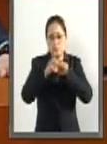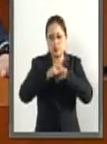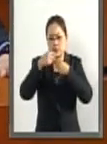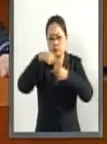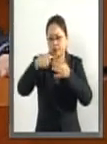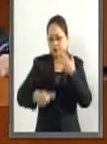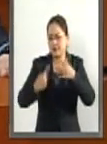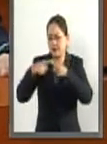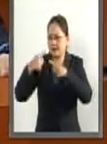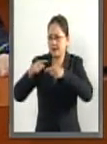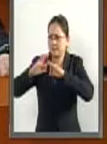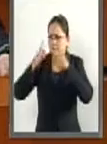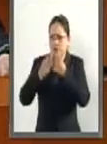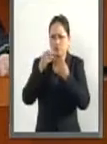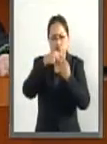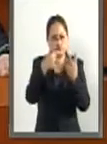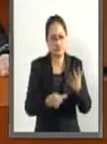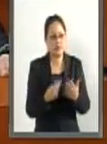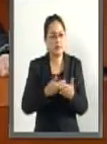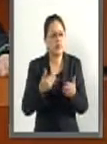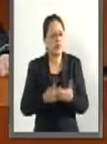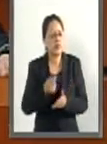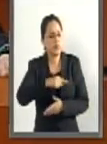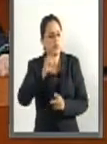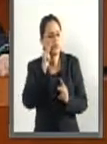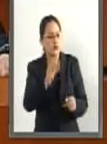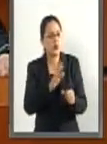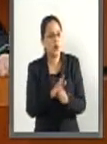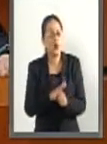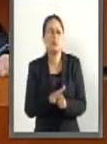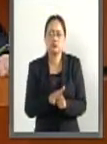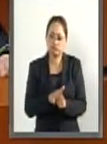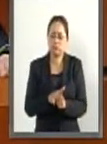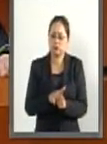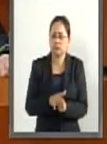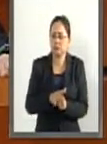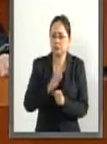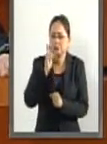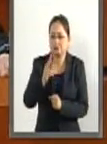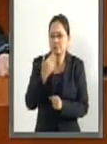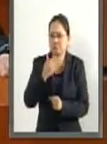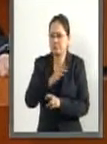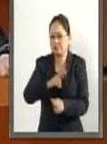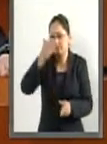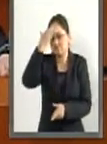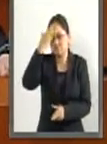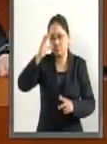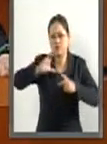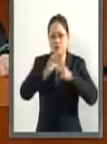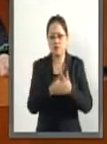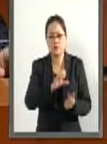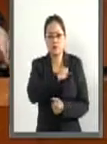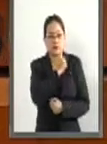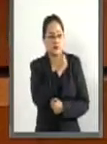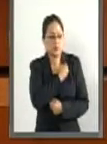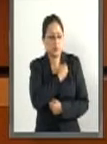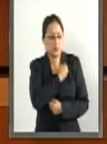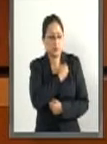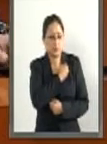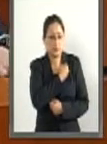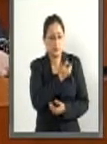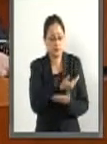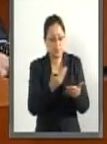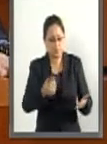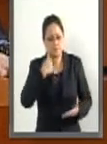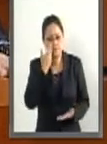diversas fuentes. Hoy observamos con agrado y reconocimiento que la Comisión de Salud y a quien queremos